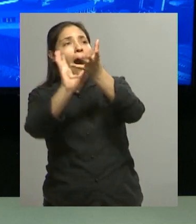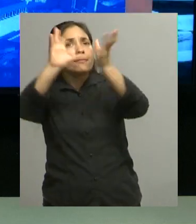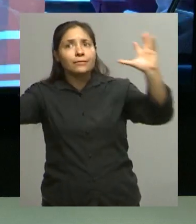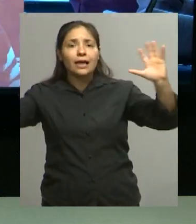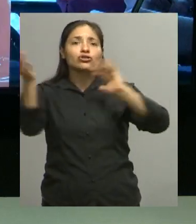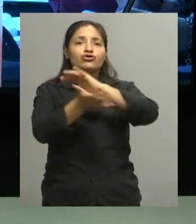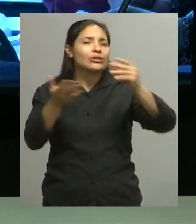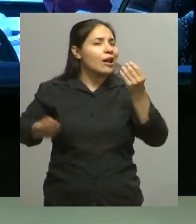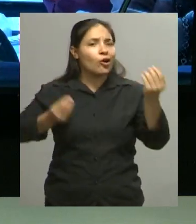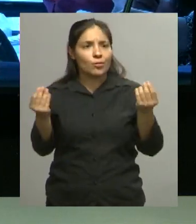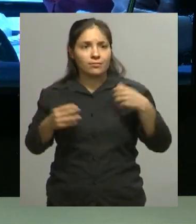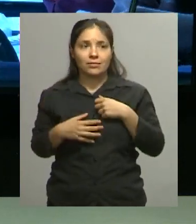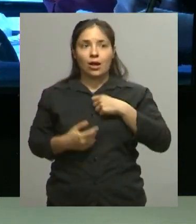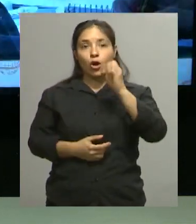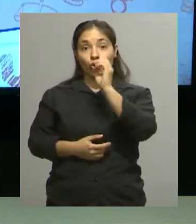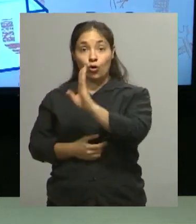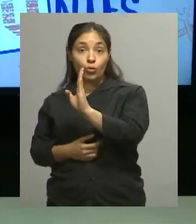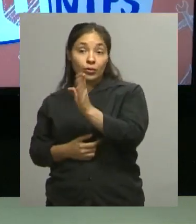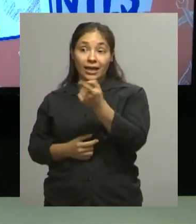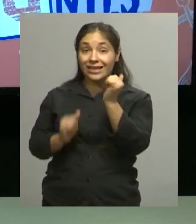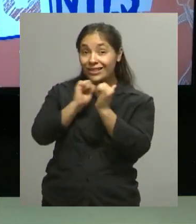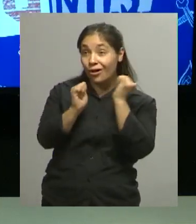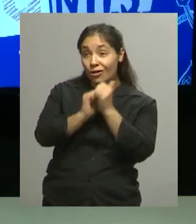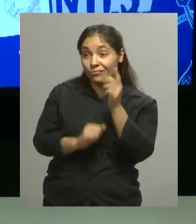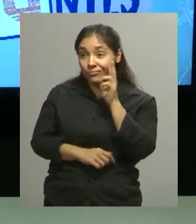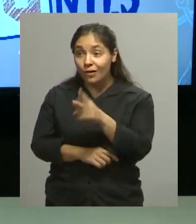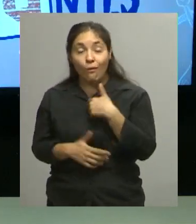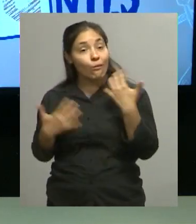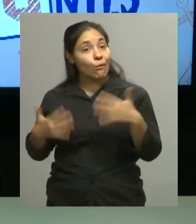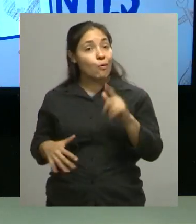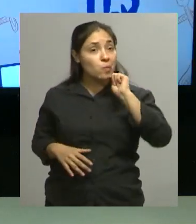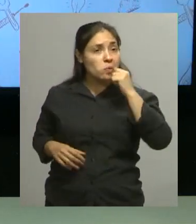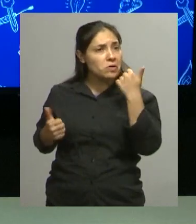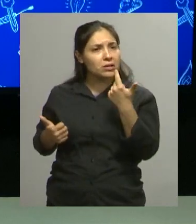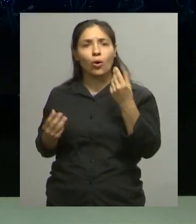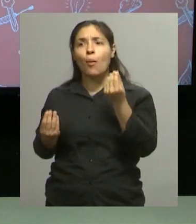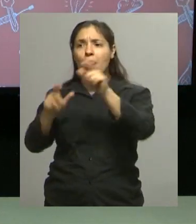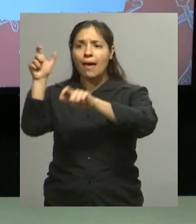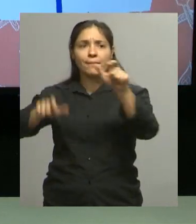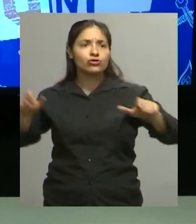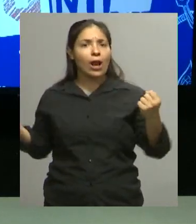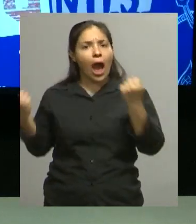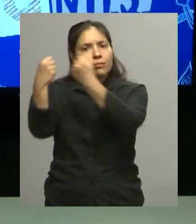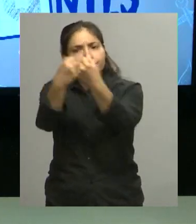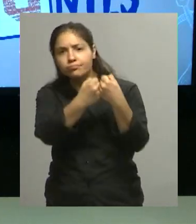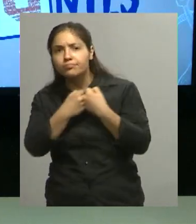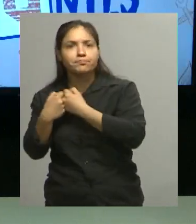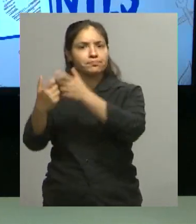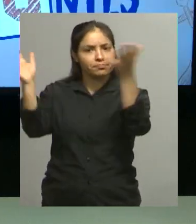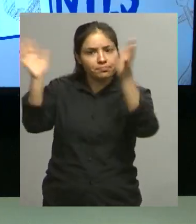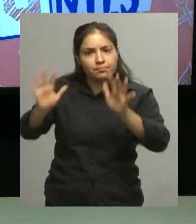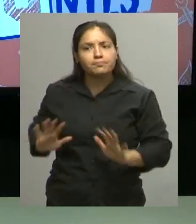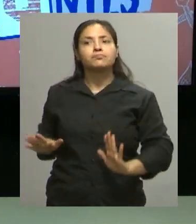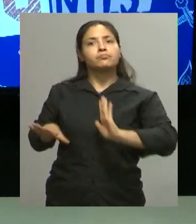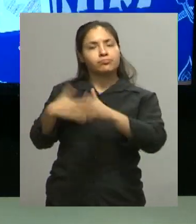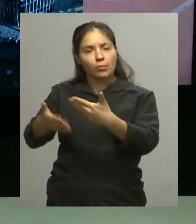historia del club y nos pareció increíble, ¿no? A mí, que la gente se organice es como... Que logre estar, como